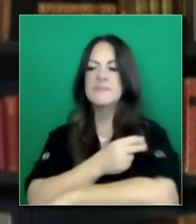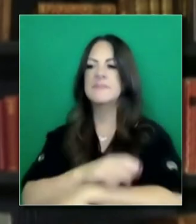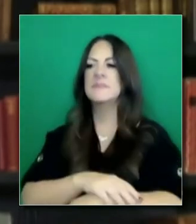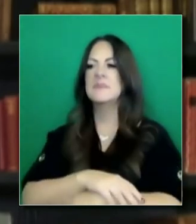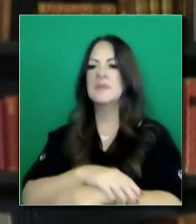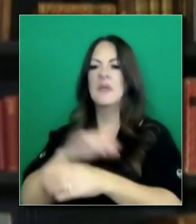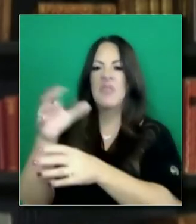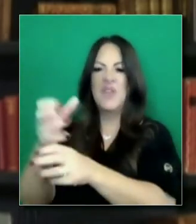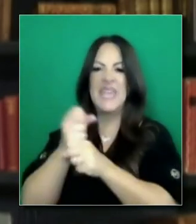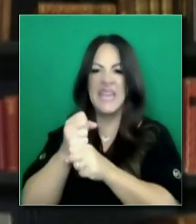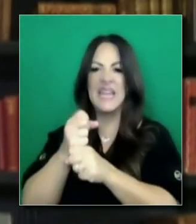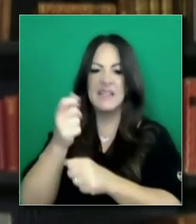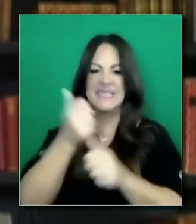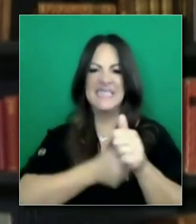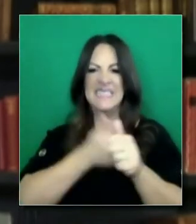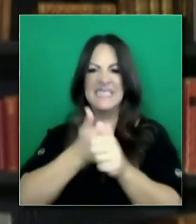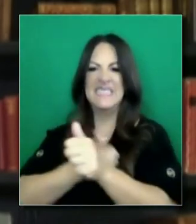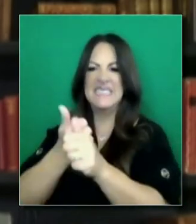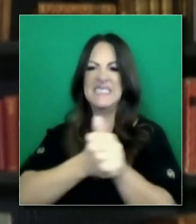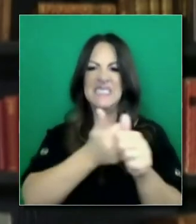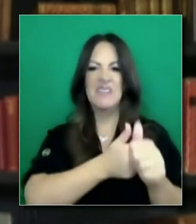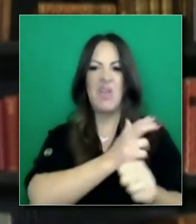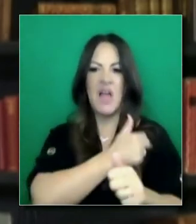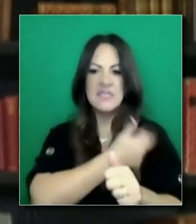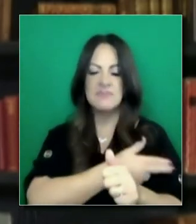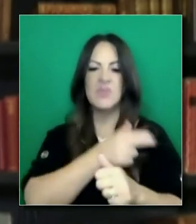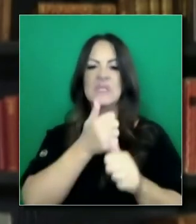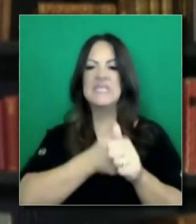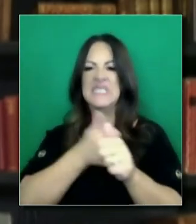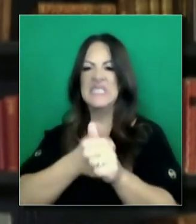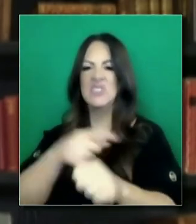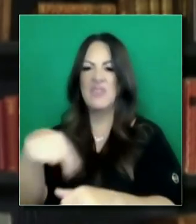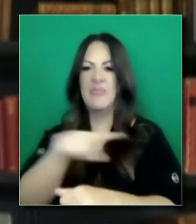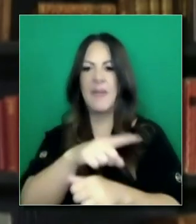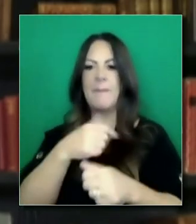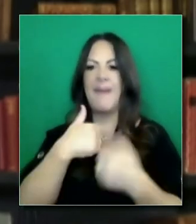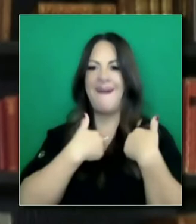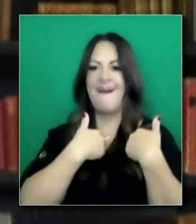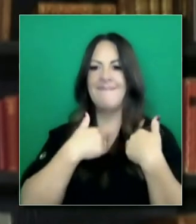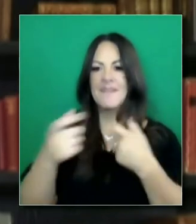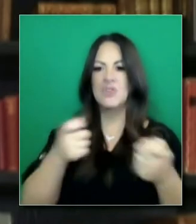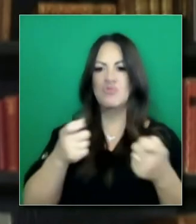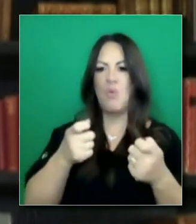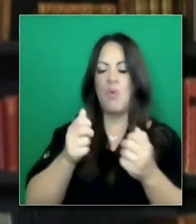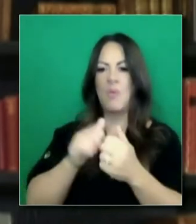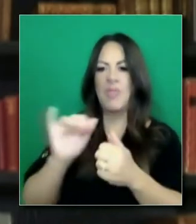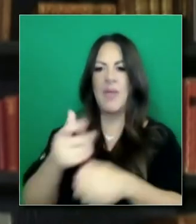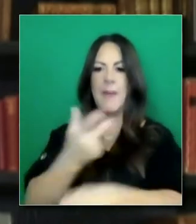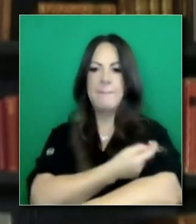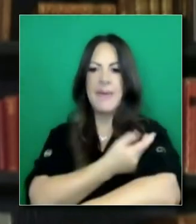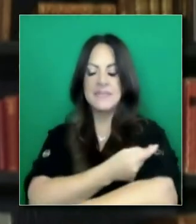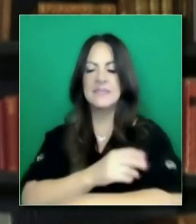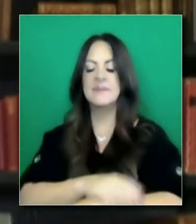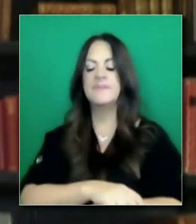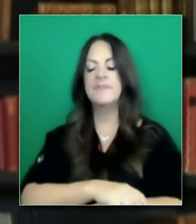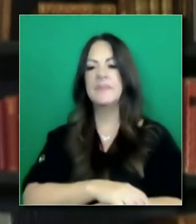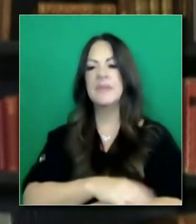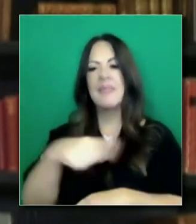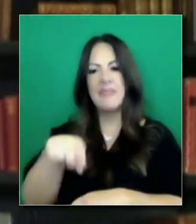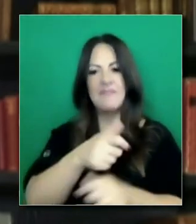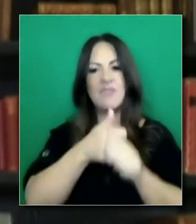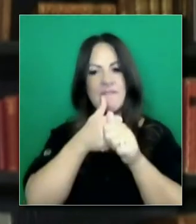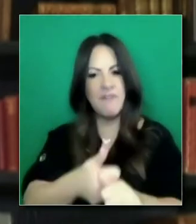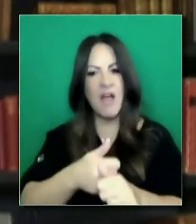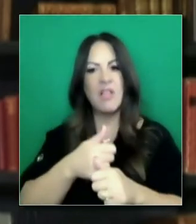contacto y miles de individuos y no cada individuo tendrá una